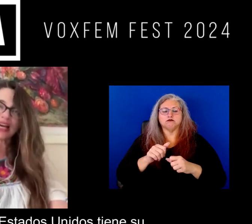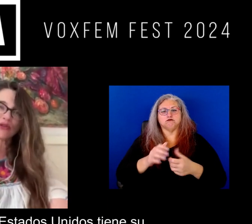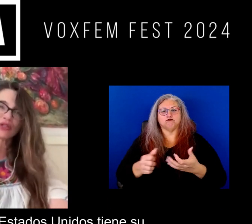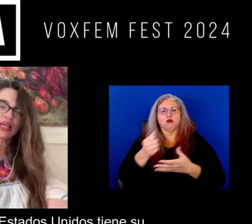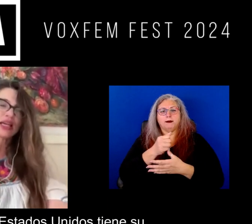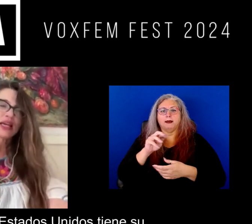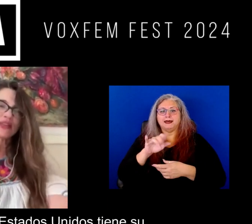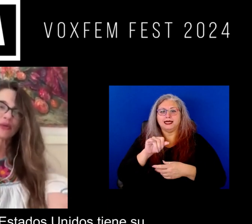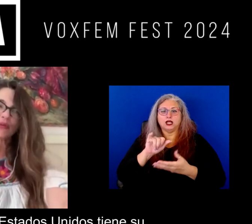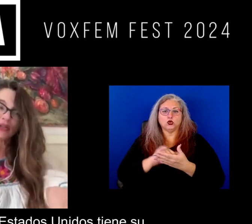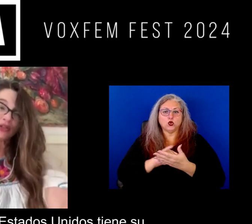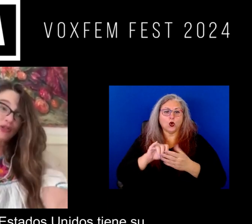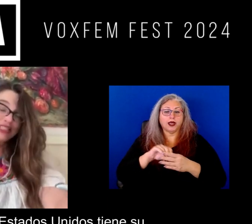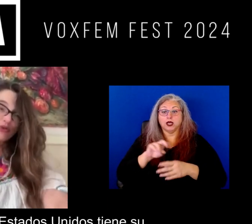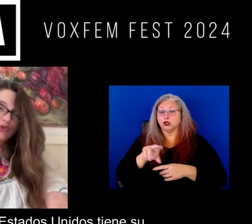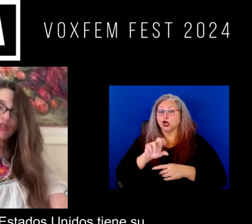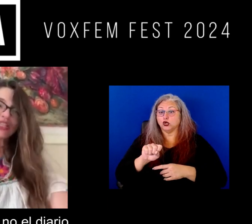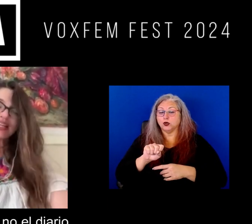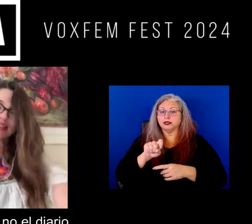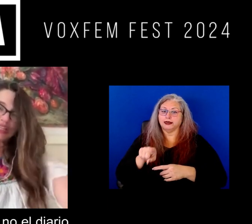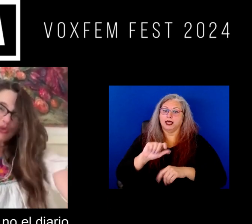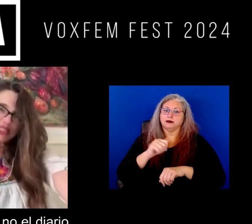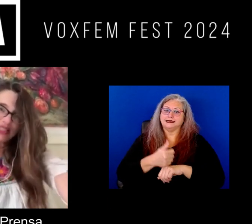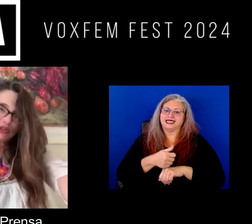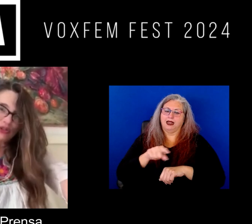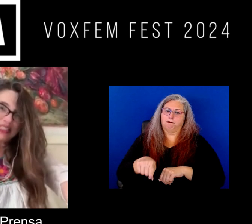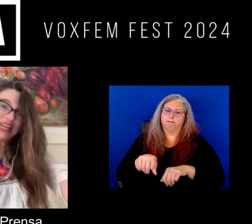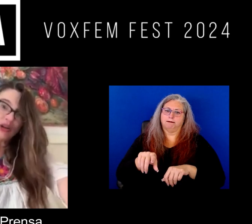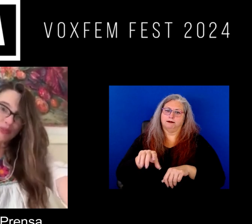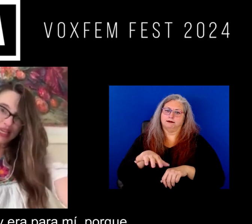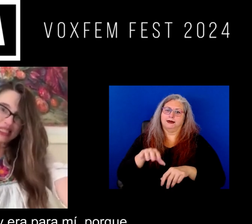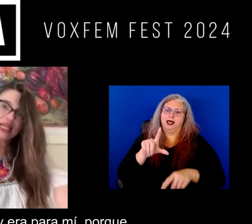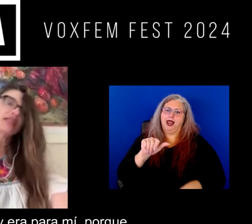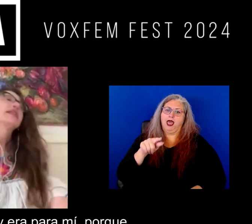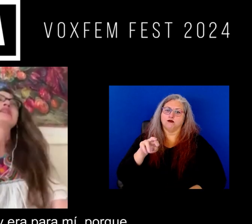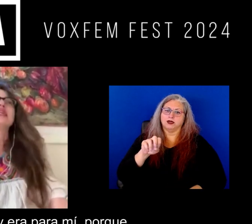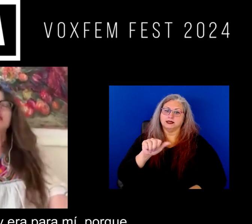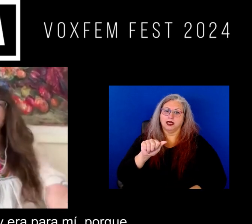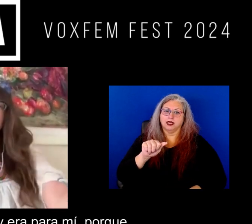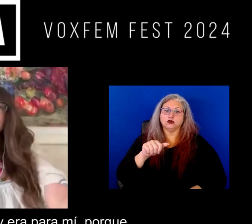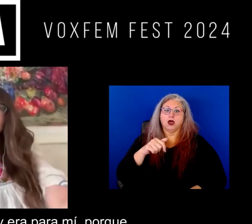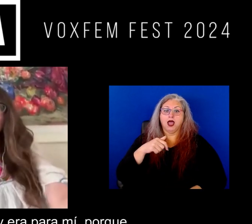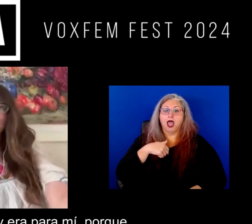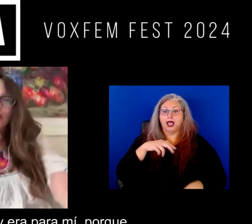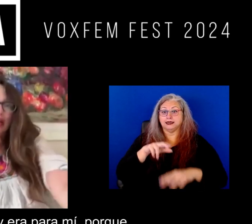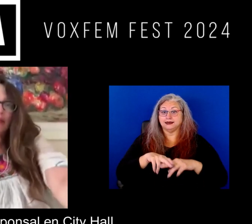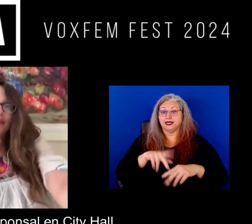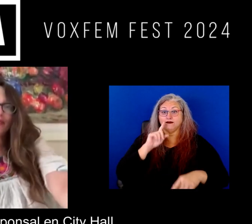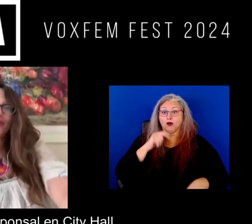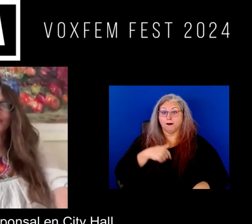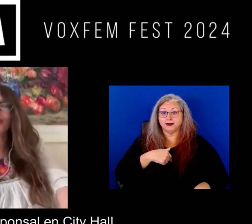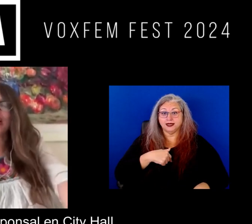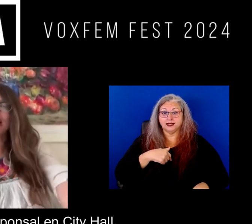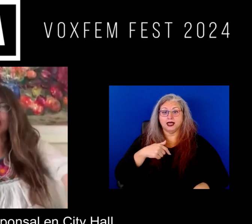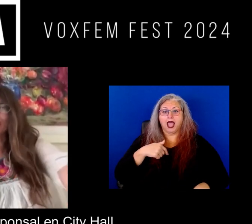destacados de Nueva York de Estados Unidos tienen su asiento el diario de la prensa tenía un asiento y era para mí